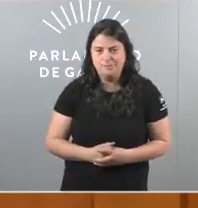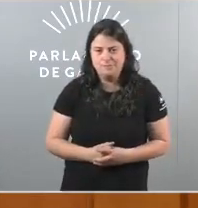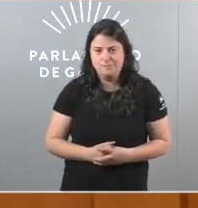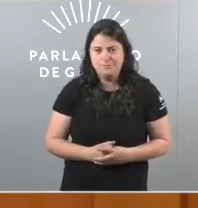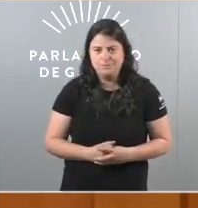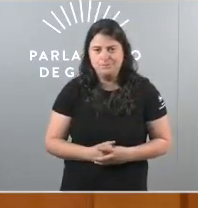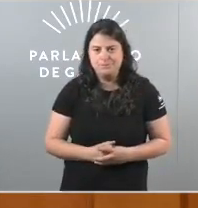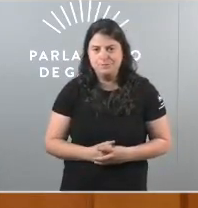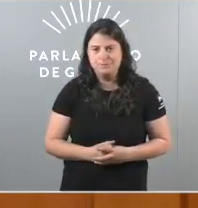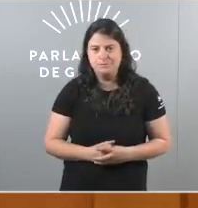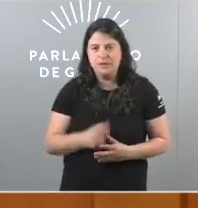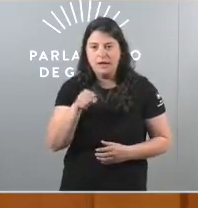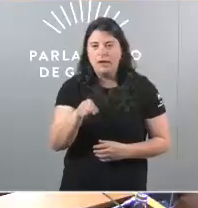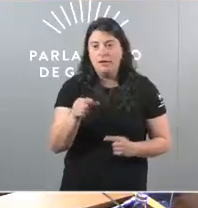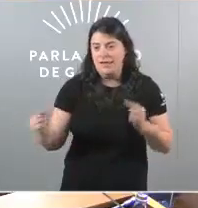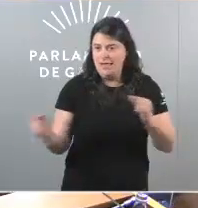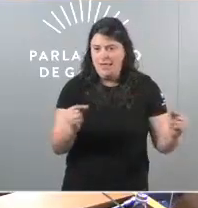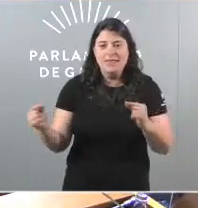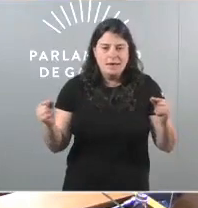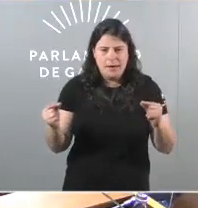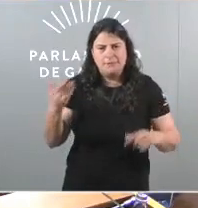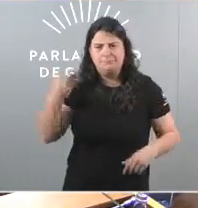e aquí hai un debate que é fundamental